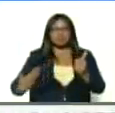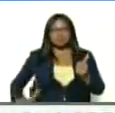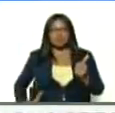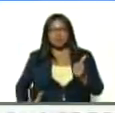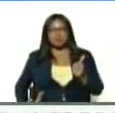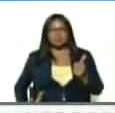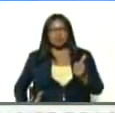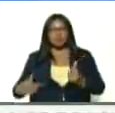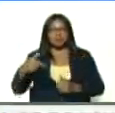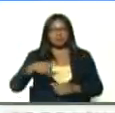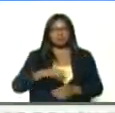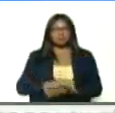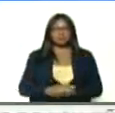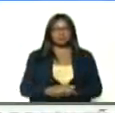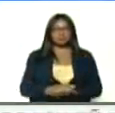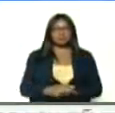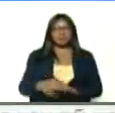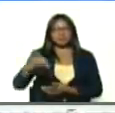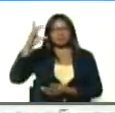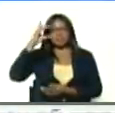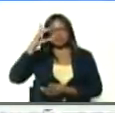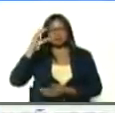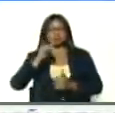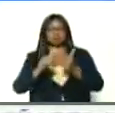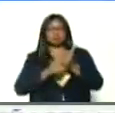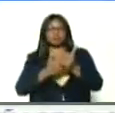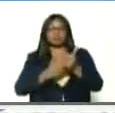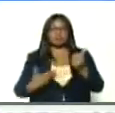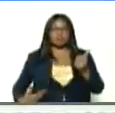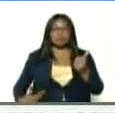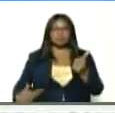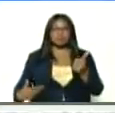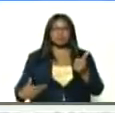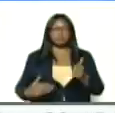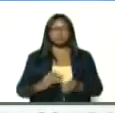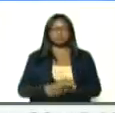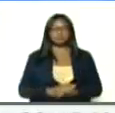República Bolivariana, de Venezuela, doctora, del cieloína, Rodríguez Gómez,